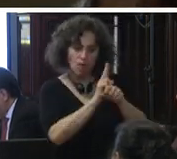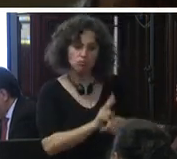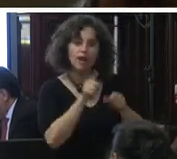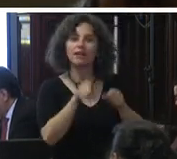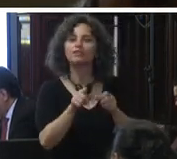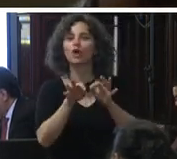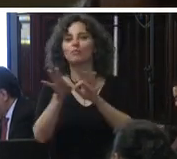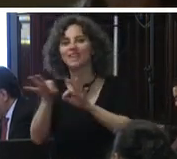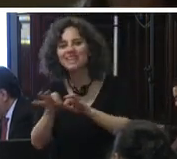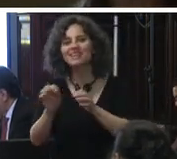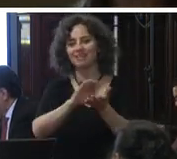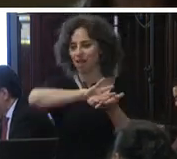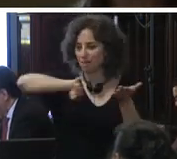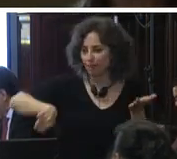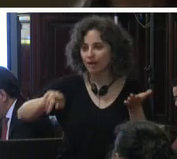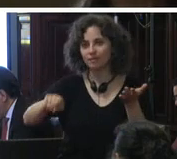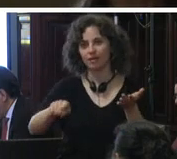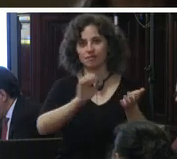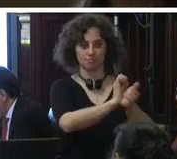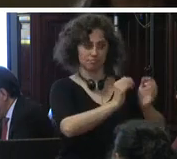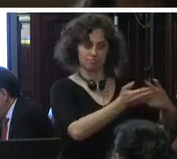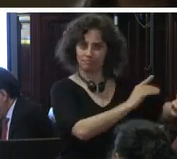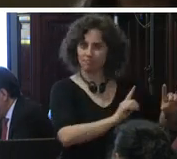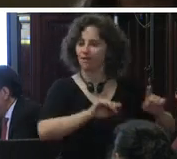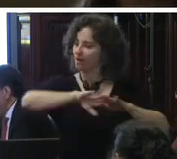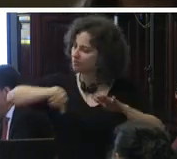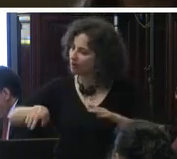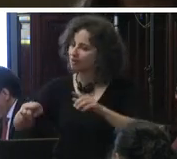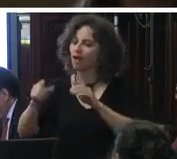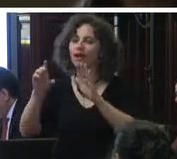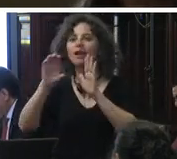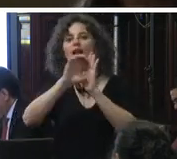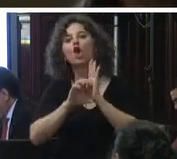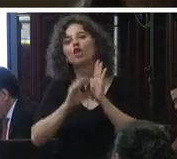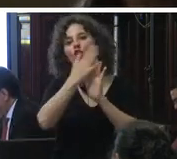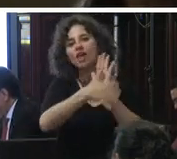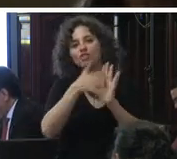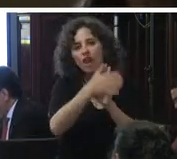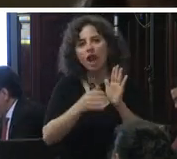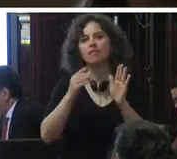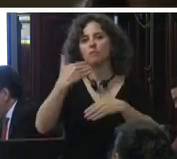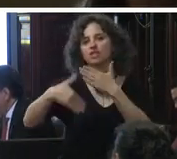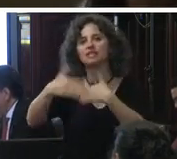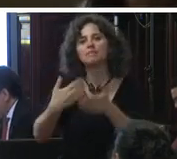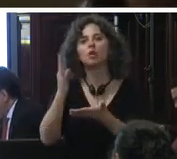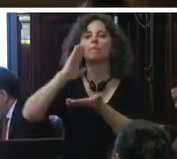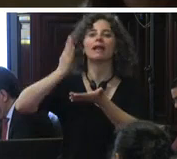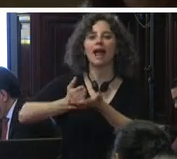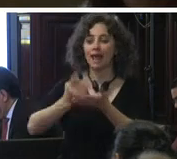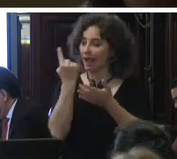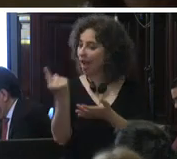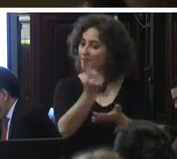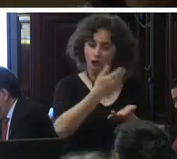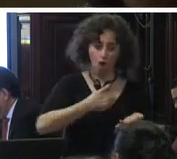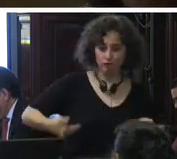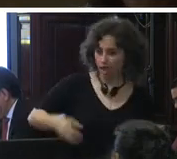alternativos de solución de controversias que están previstos en el código nacional de procedimientos penales cada uno de los gobiernos de